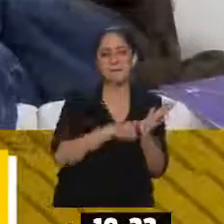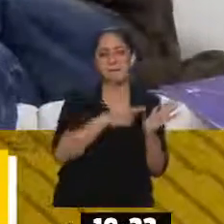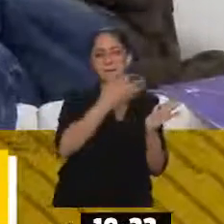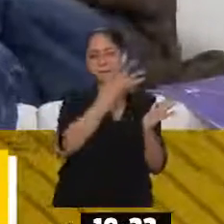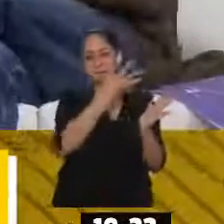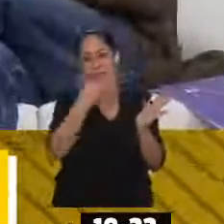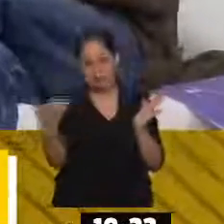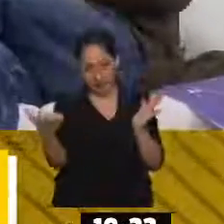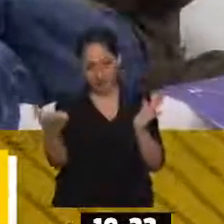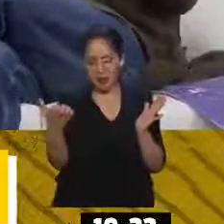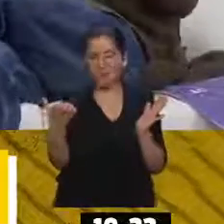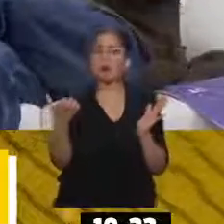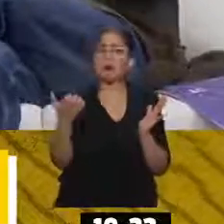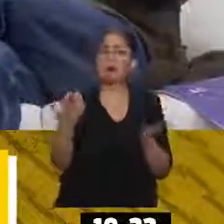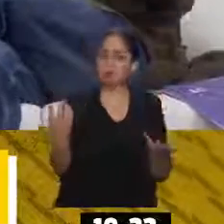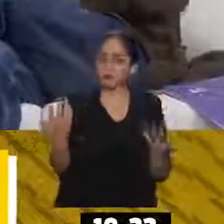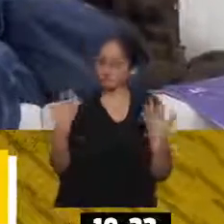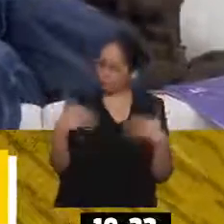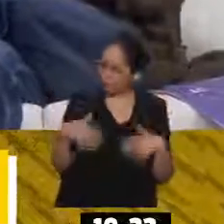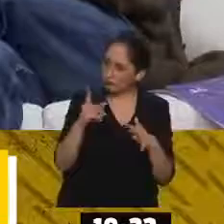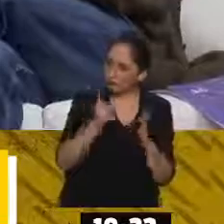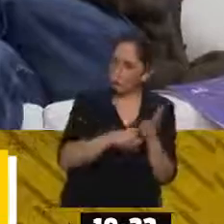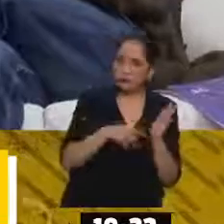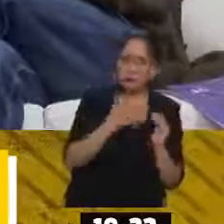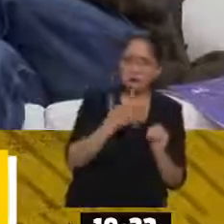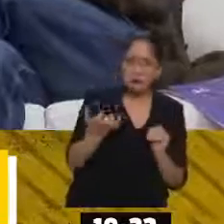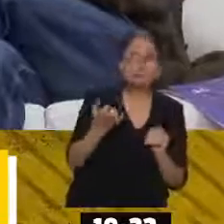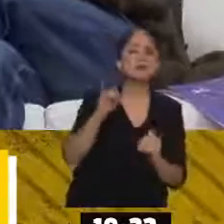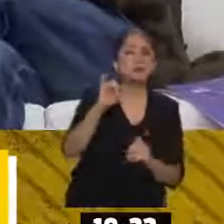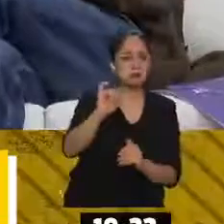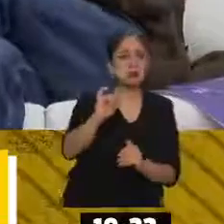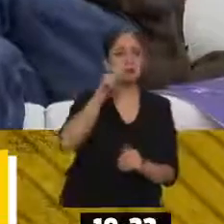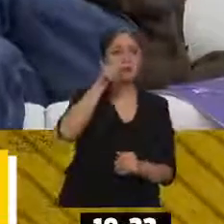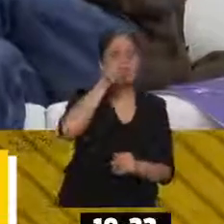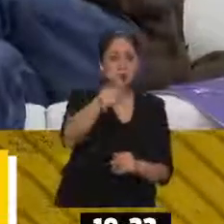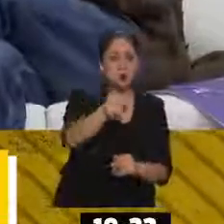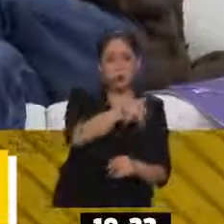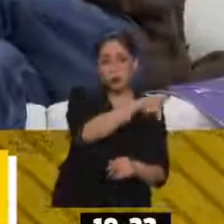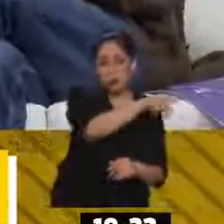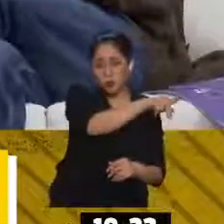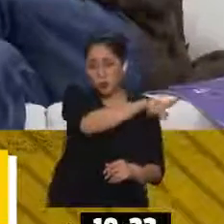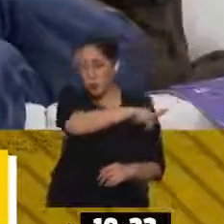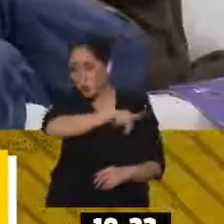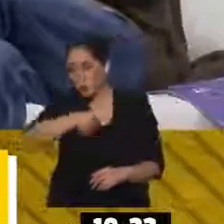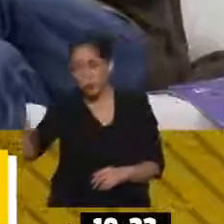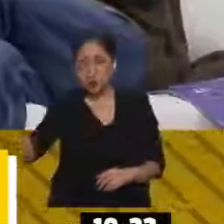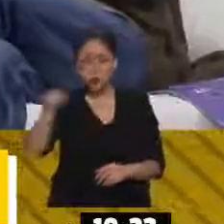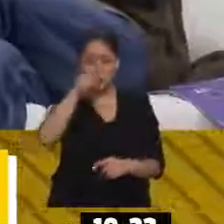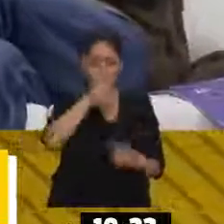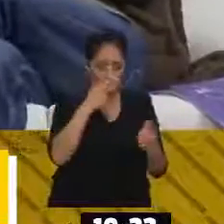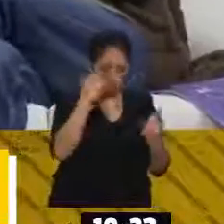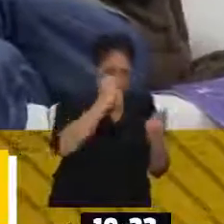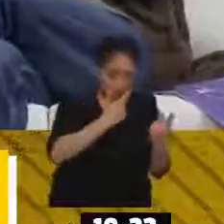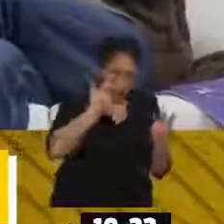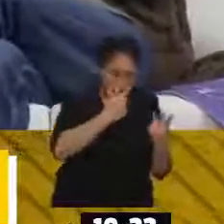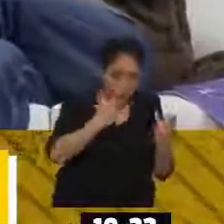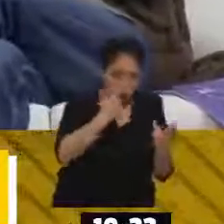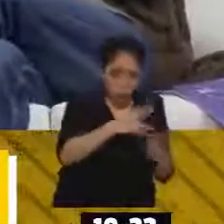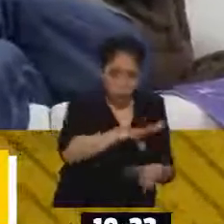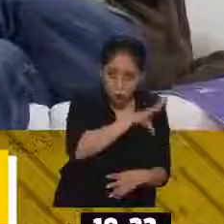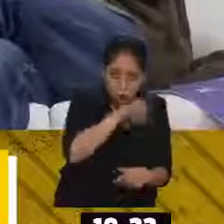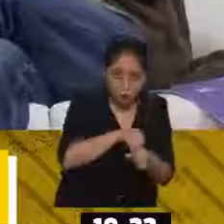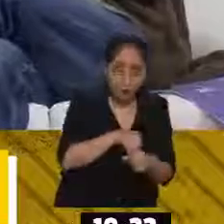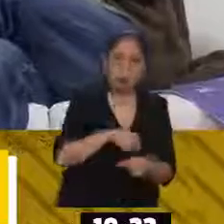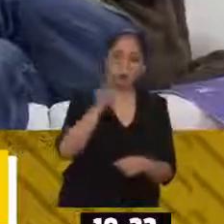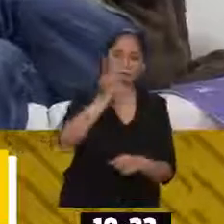candidatura. Hijo 1,500 películas que se hacen. Oye, te toca verlas todas. Se dividen, ¿no? Sería imposible.